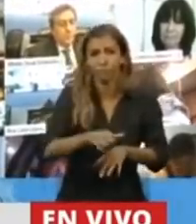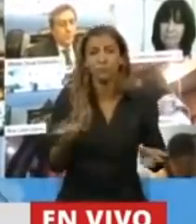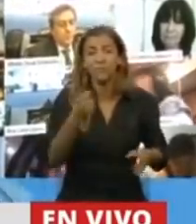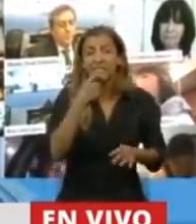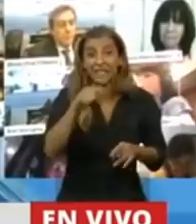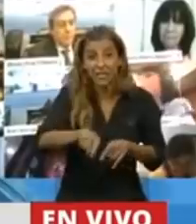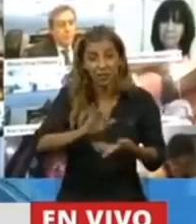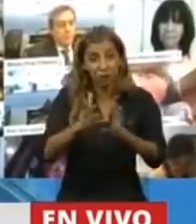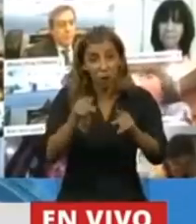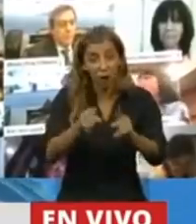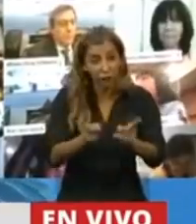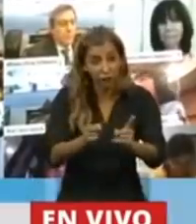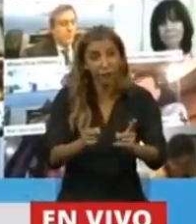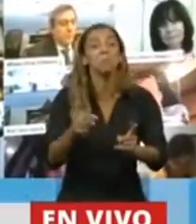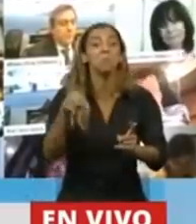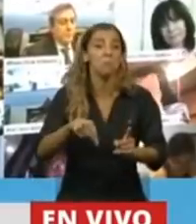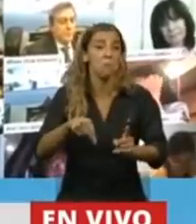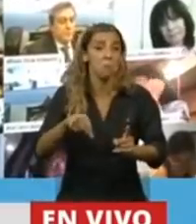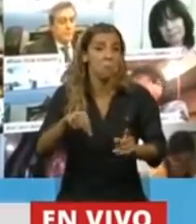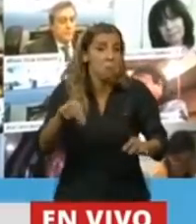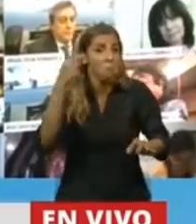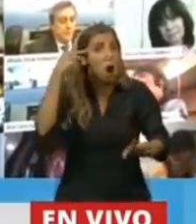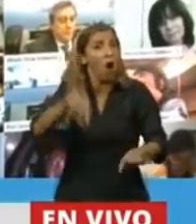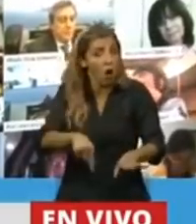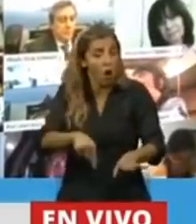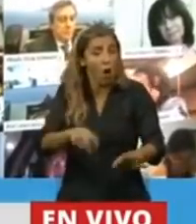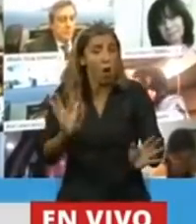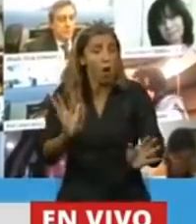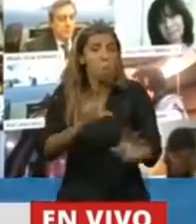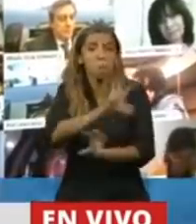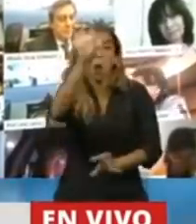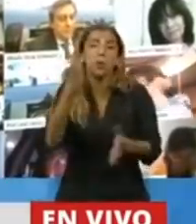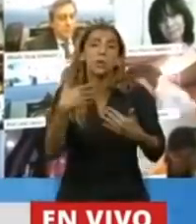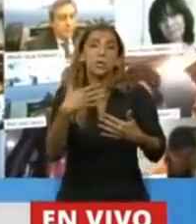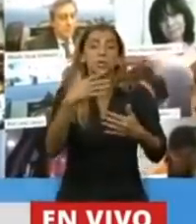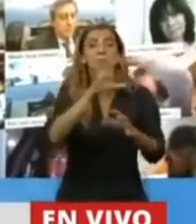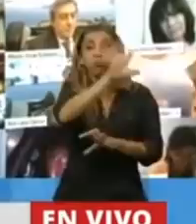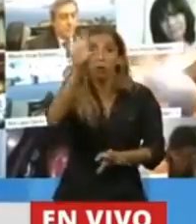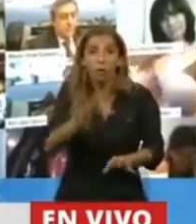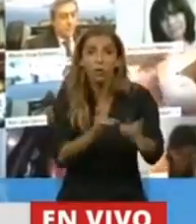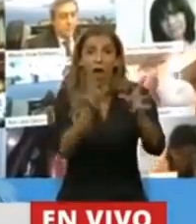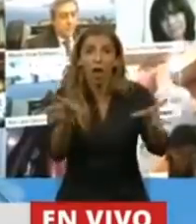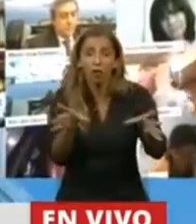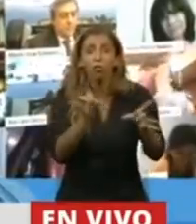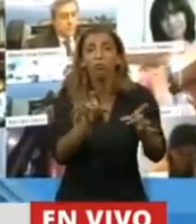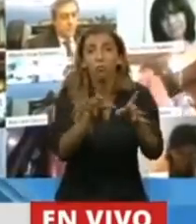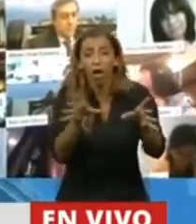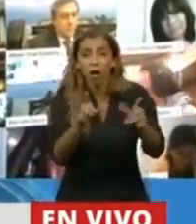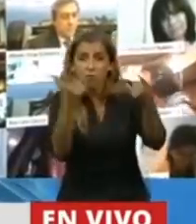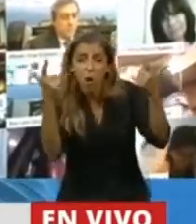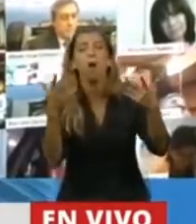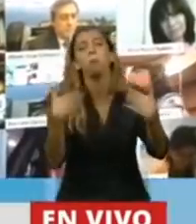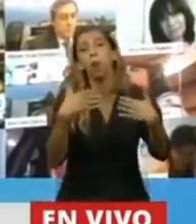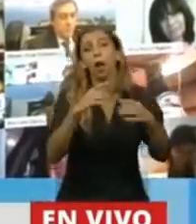provincias que hace muchas semanas que no tienen un contagio se podrían comunicar, y activar y actuar comercialmente también.